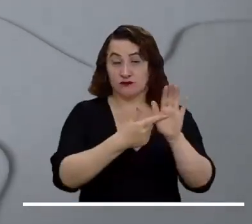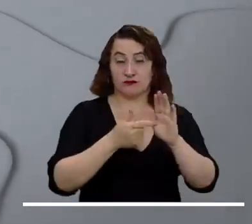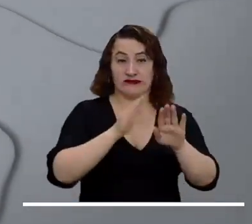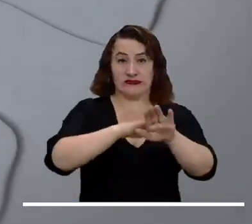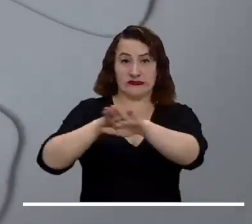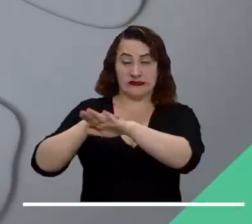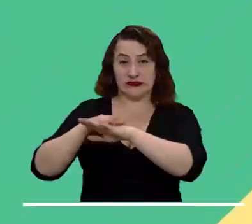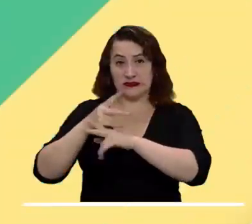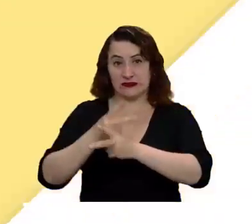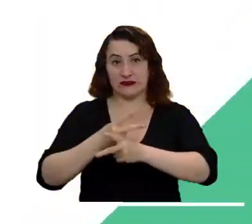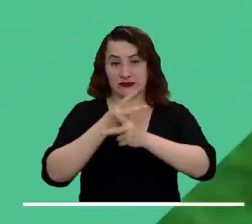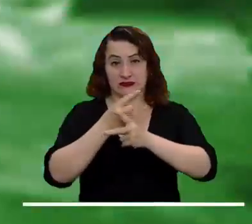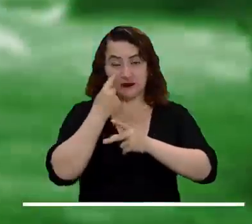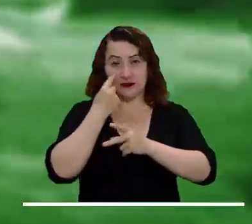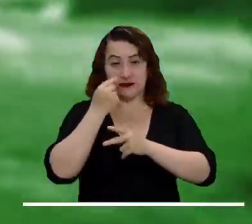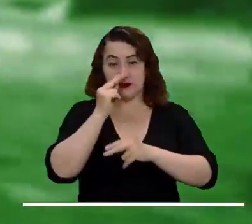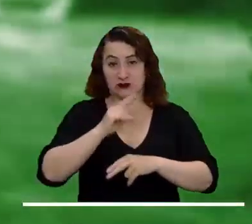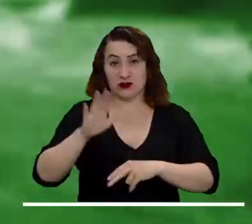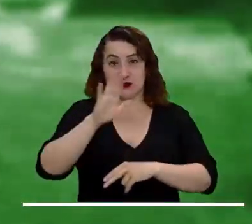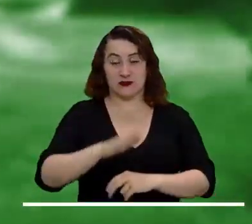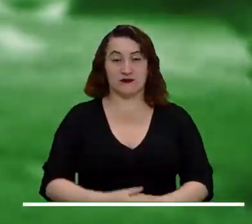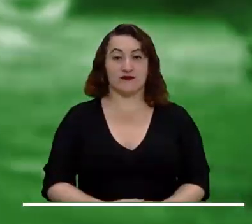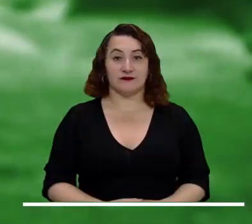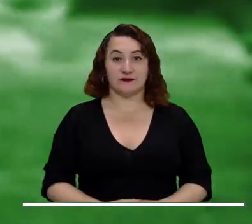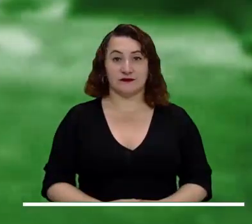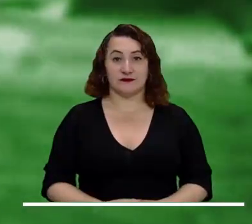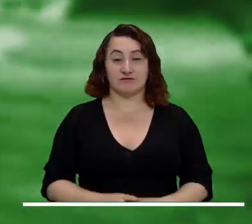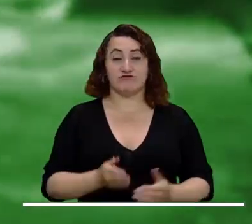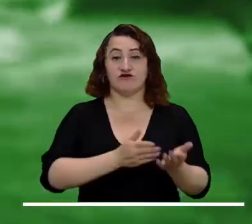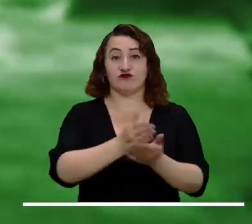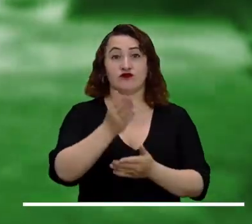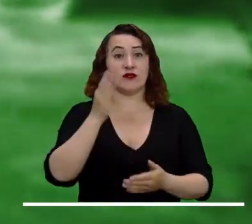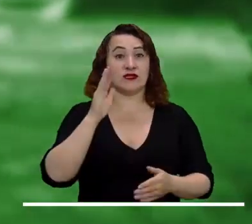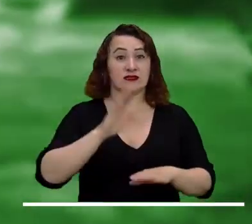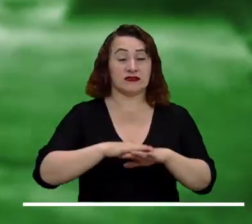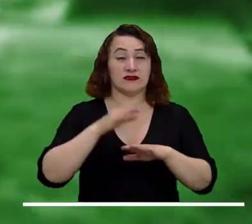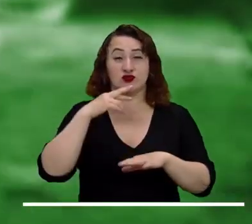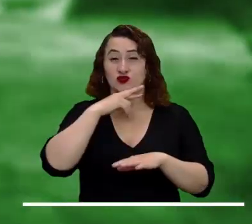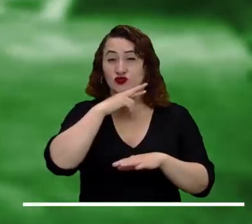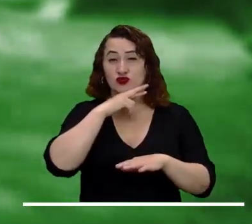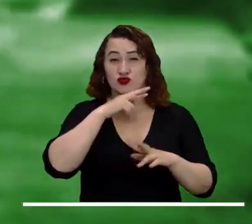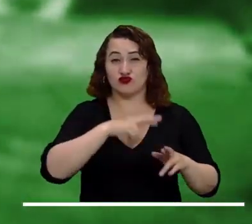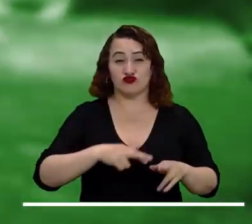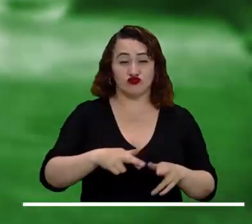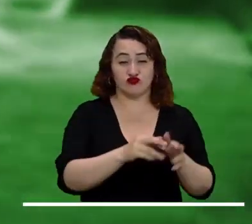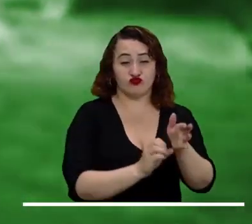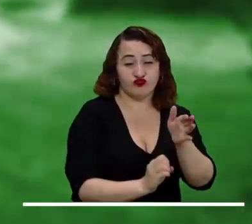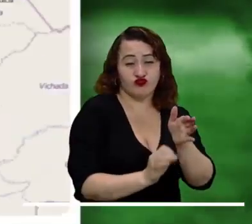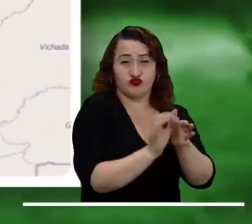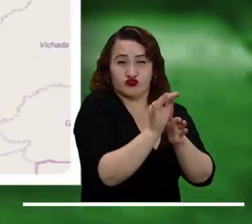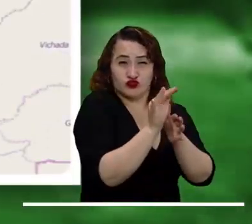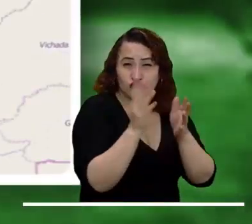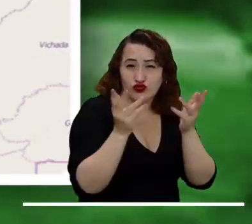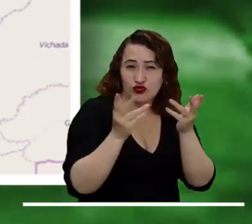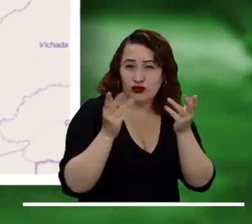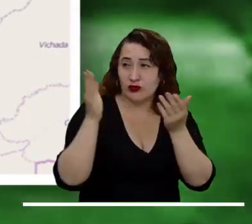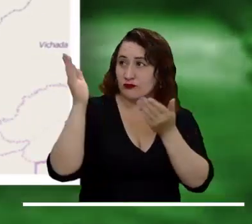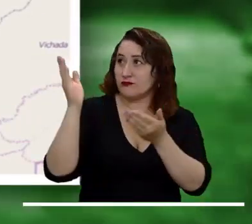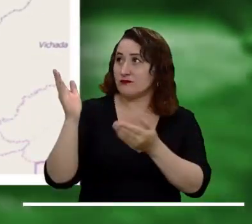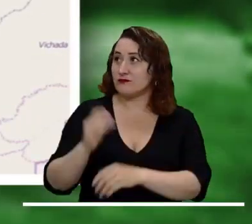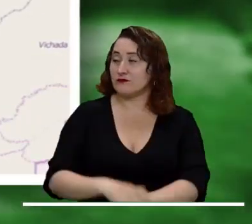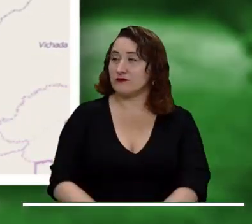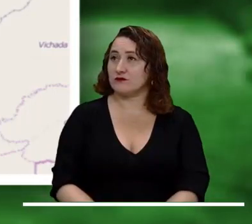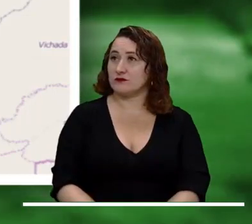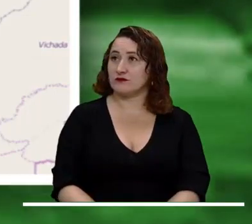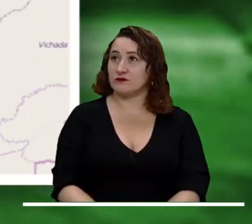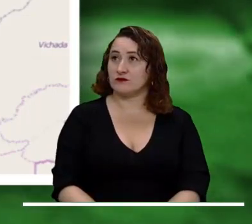A continuación les presentamos las alertas que se encuentran activas a nivel nacional. Persiste la alerta roja por las crecientes en